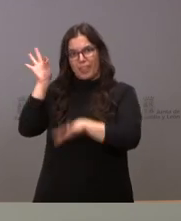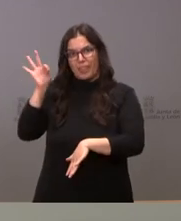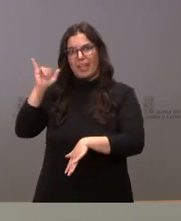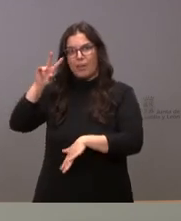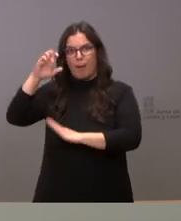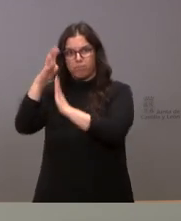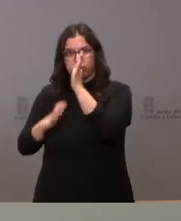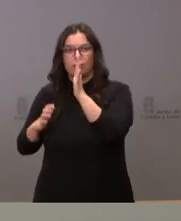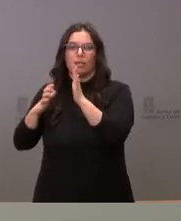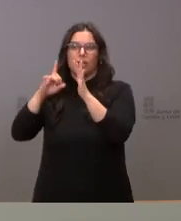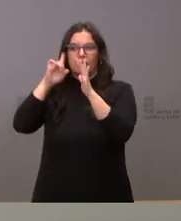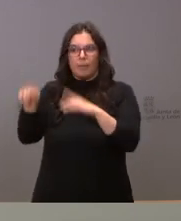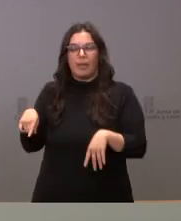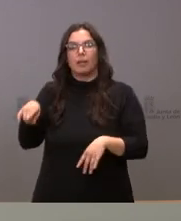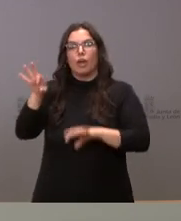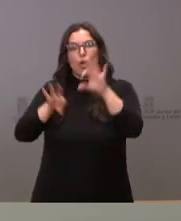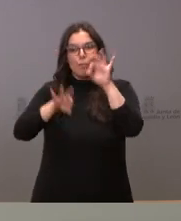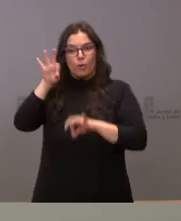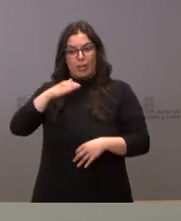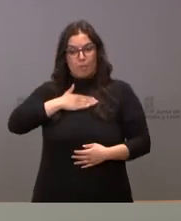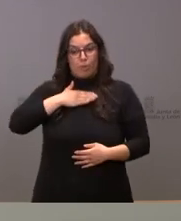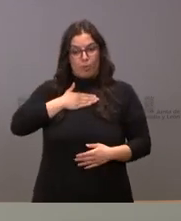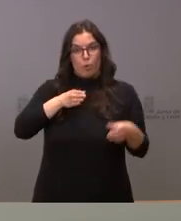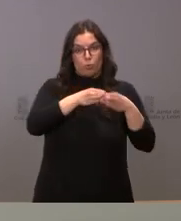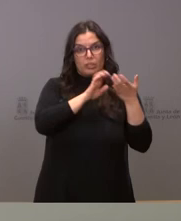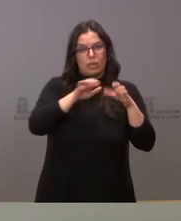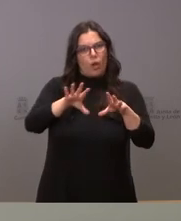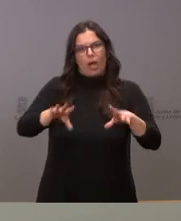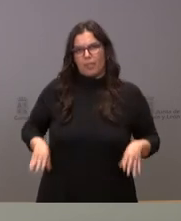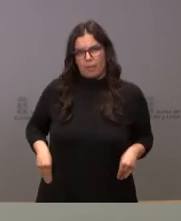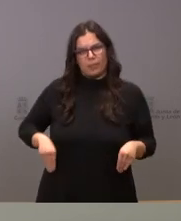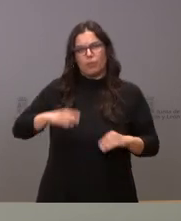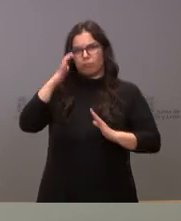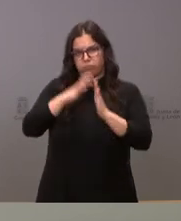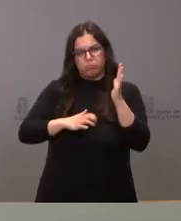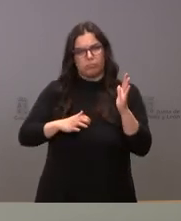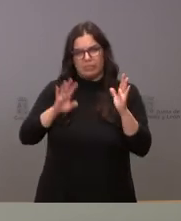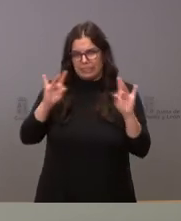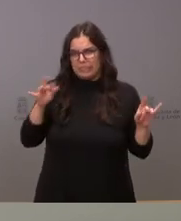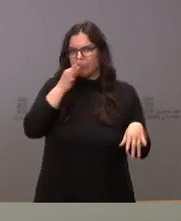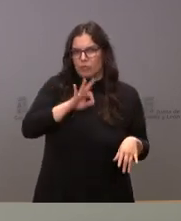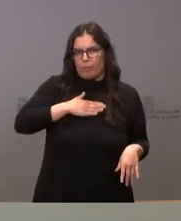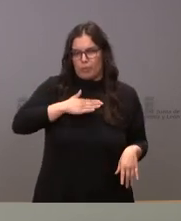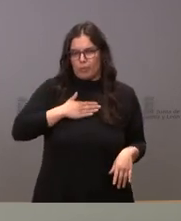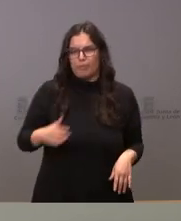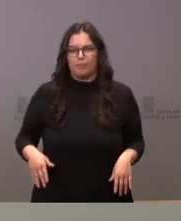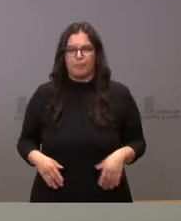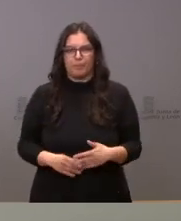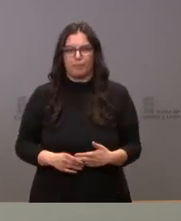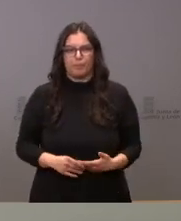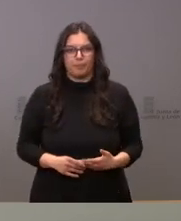lógicamente el compromiso de que la parte correspondiente a la Junta de Castilla y León la asumiríamos en términos de reducción de los ingresos conforme a lo que estaba previsto